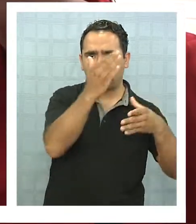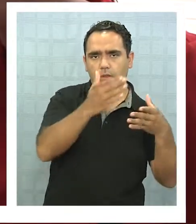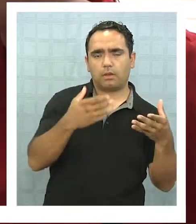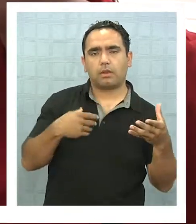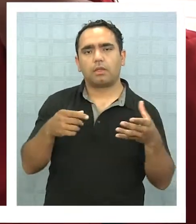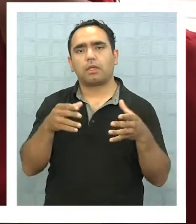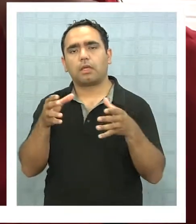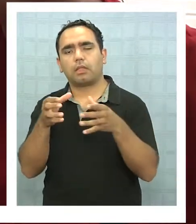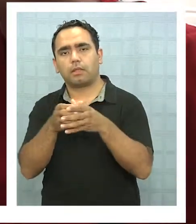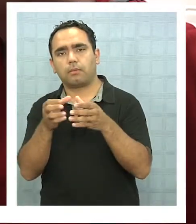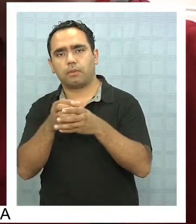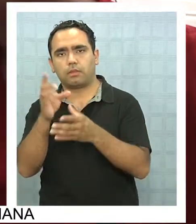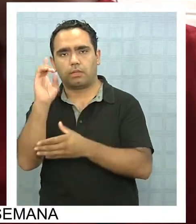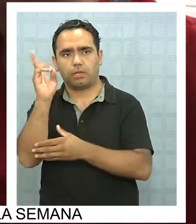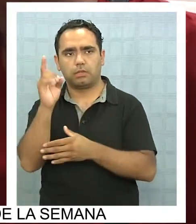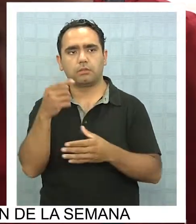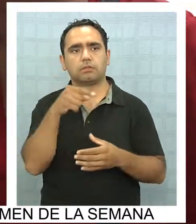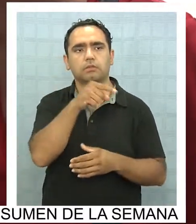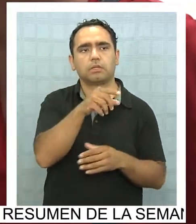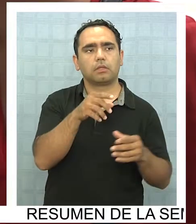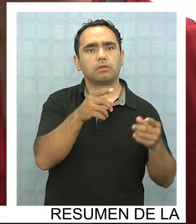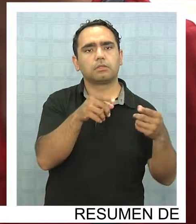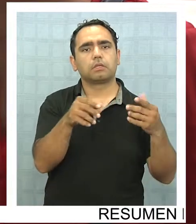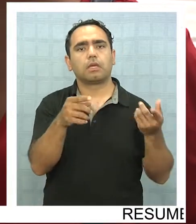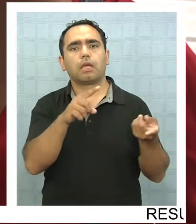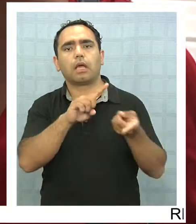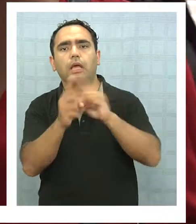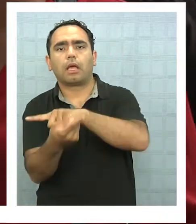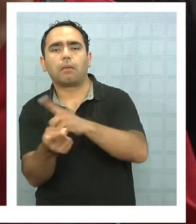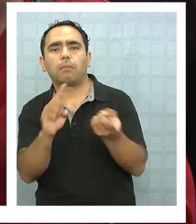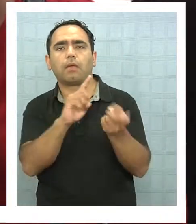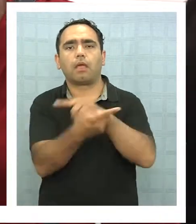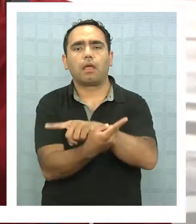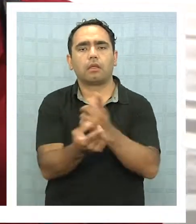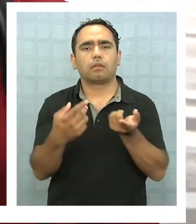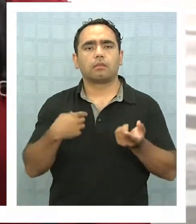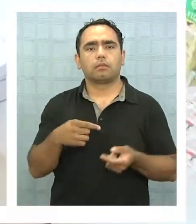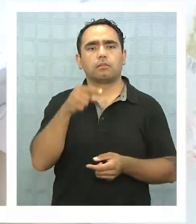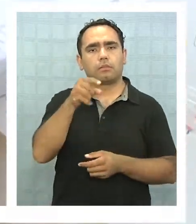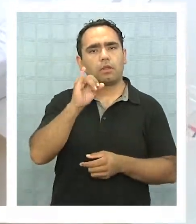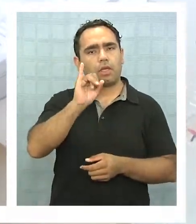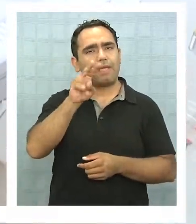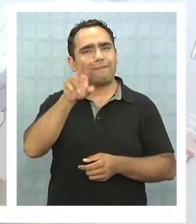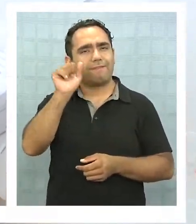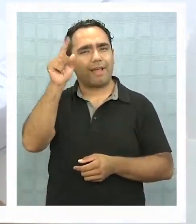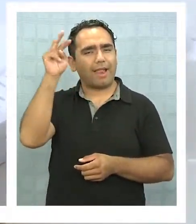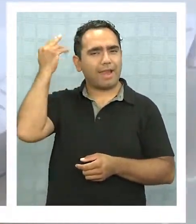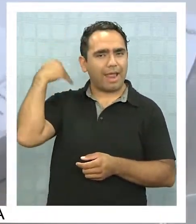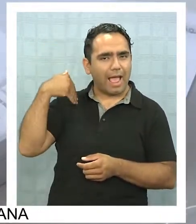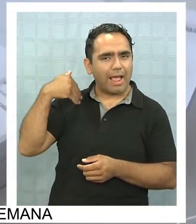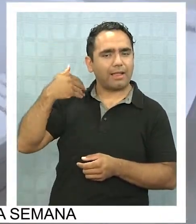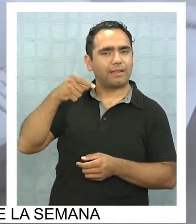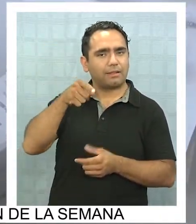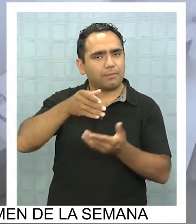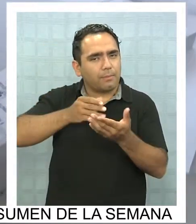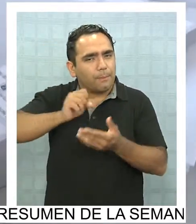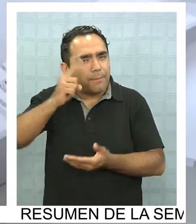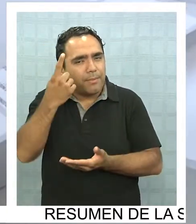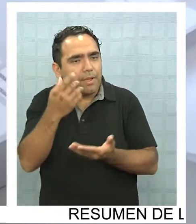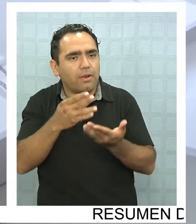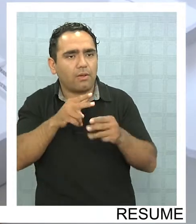del acarreo. El primer candidato que inició con esto fue el candidato Iván Infante, que en primera instancia derrocó a Miguel Castro.